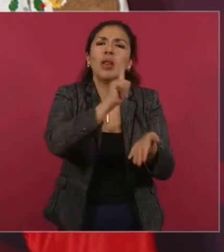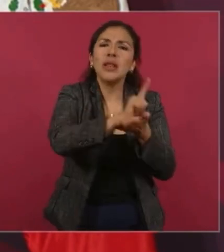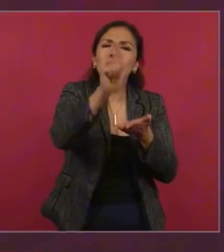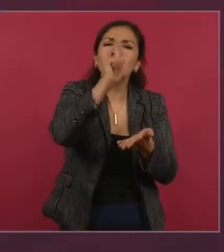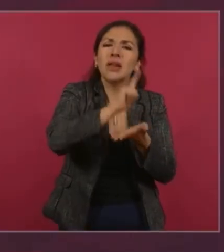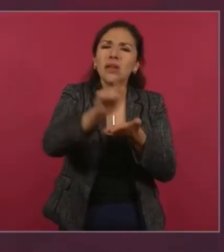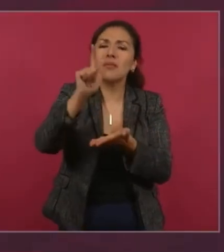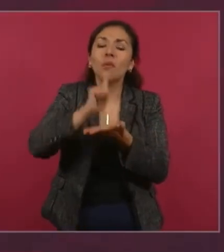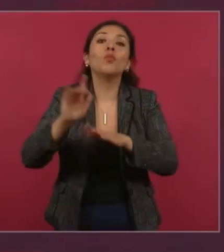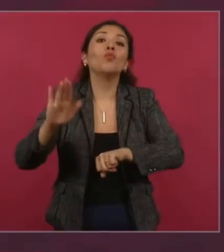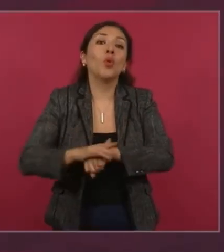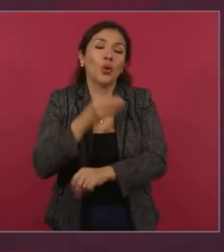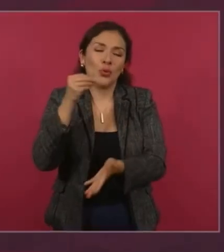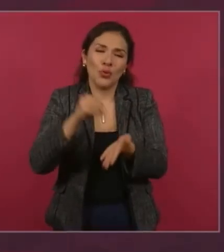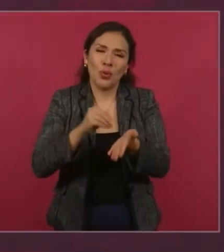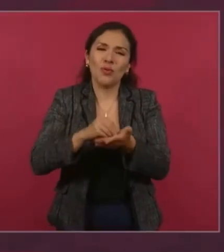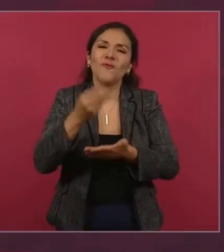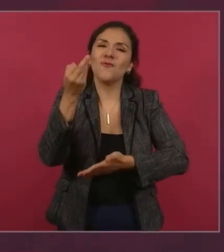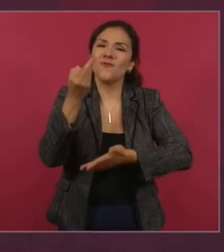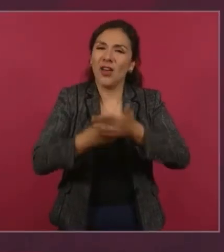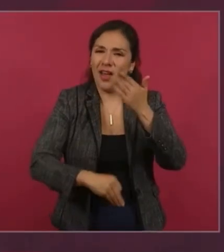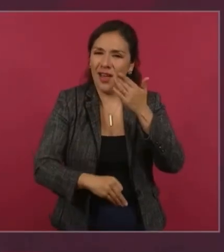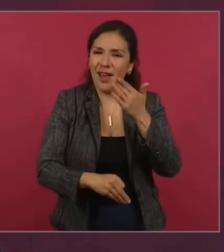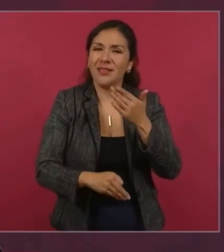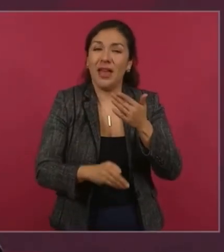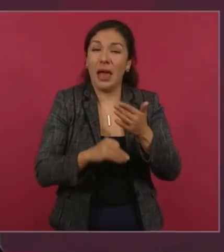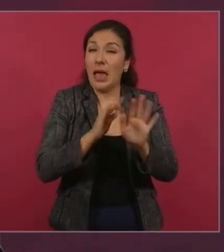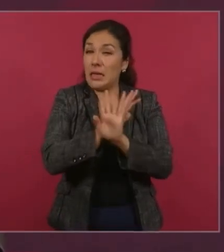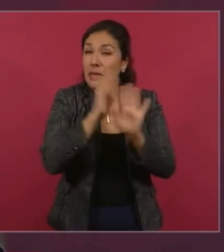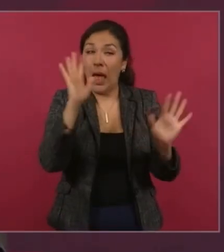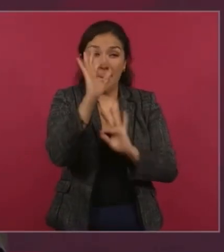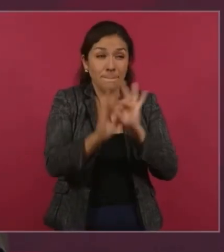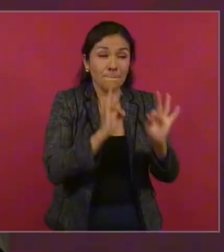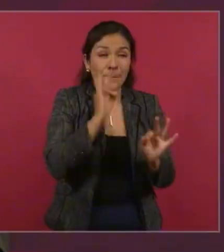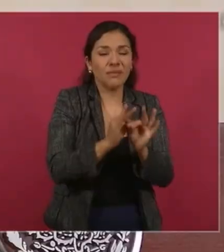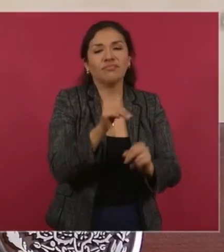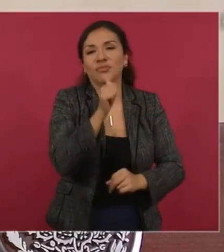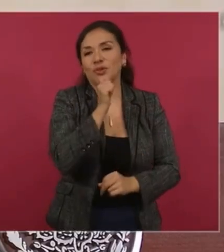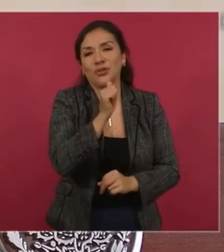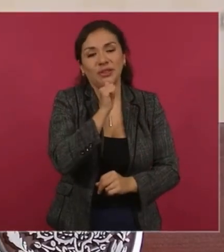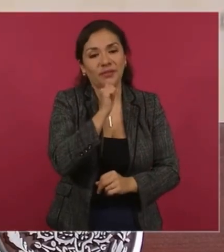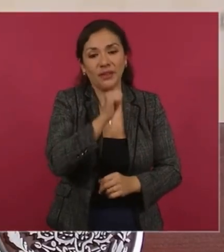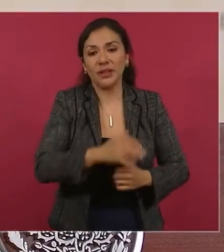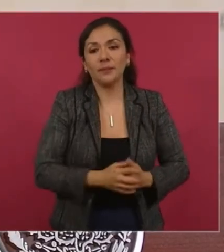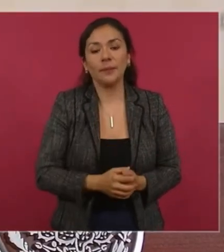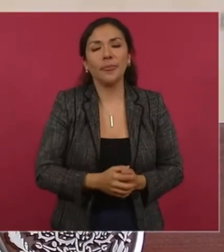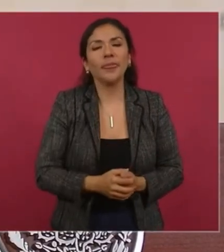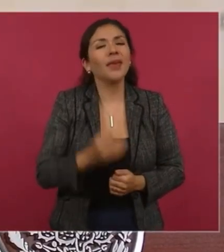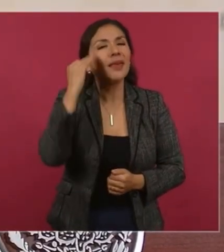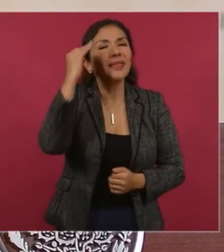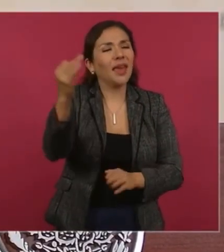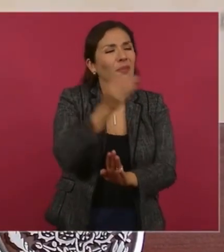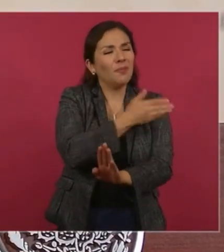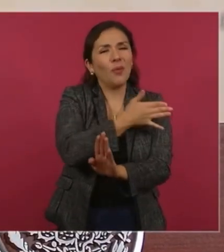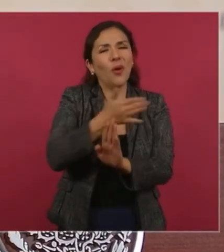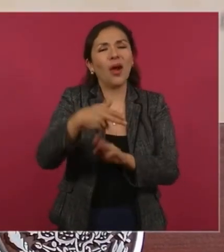todavía no se termina. ¿Qué fue el periodo neoliberal?